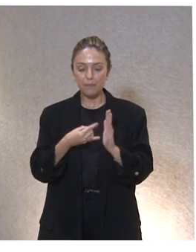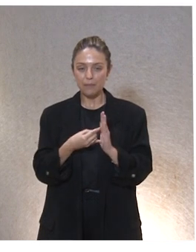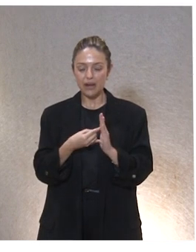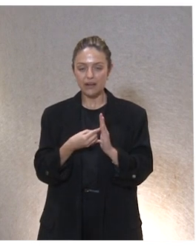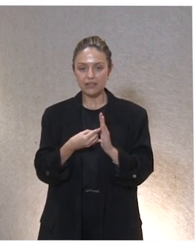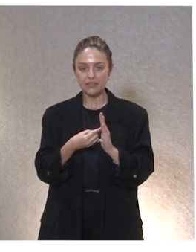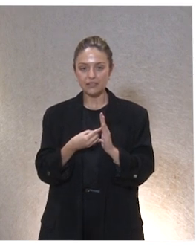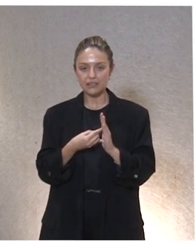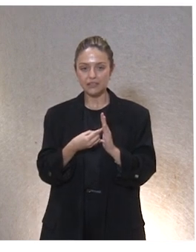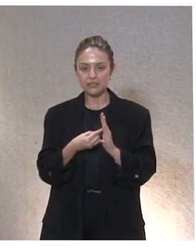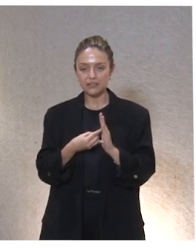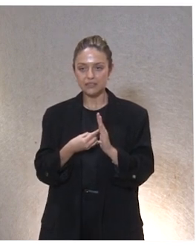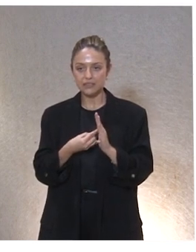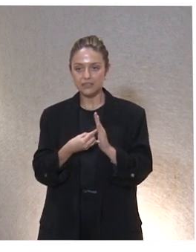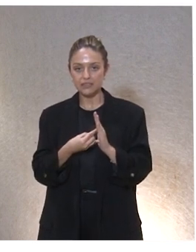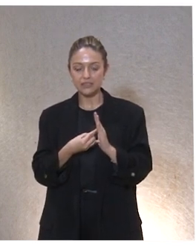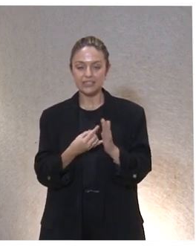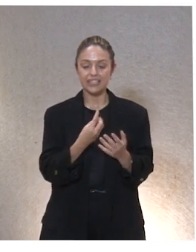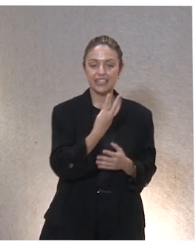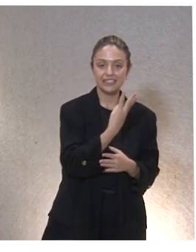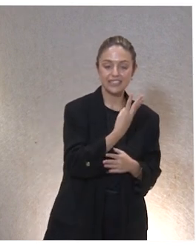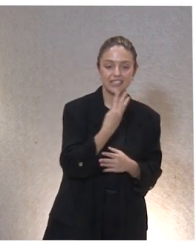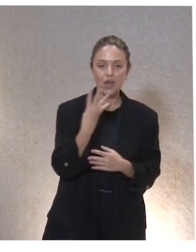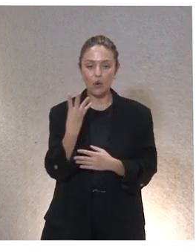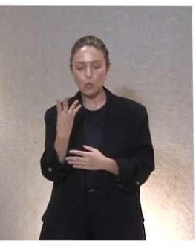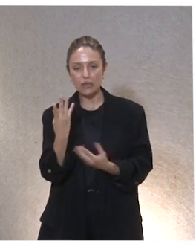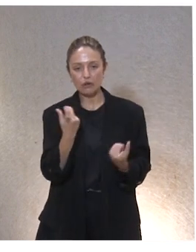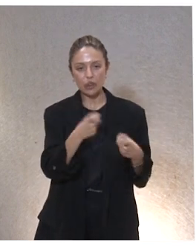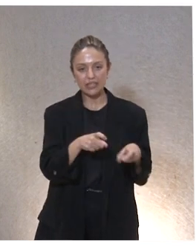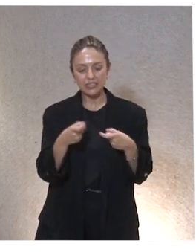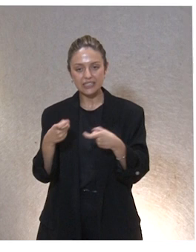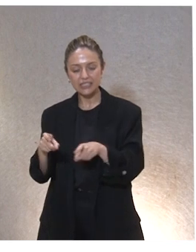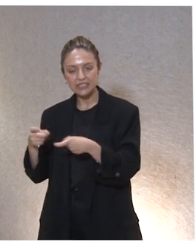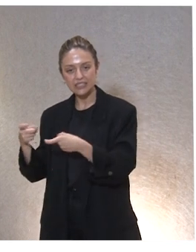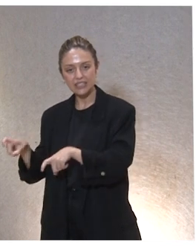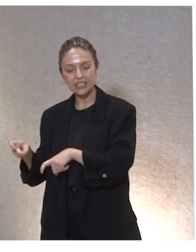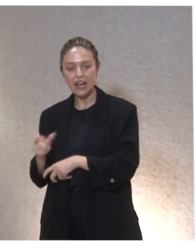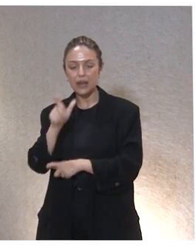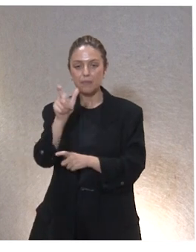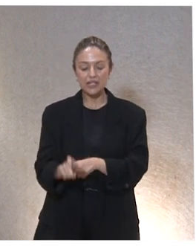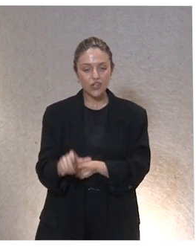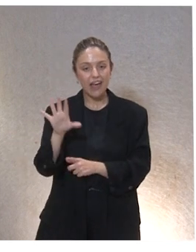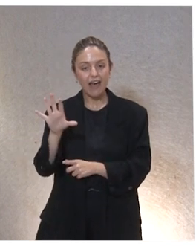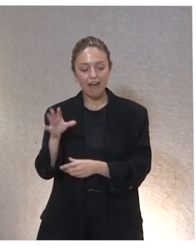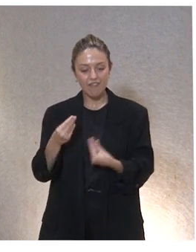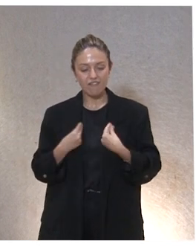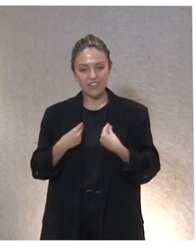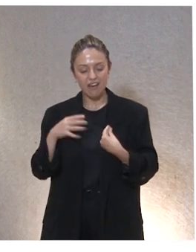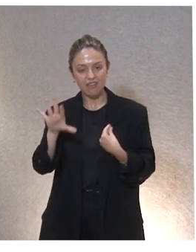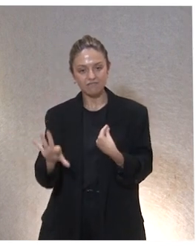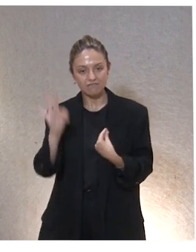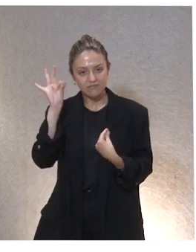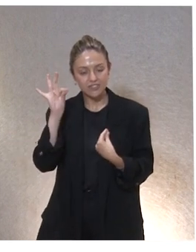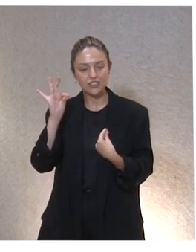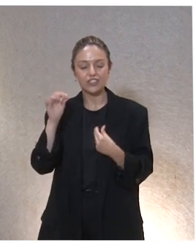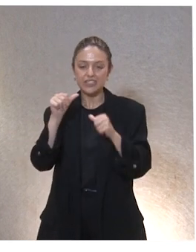poco a poco no consisten en tres o cuatro sesiones de trabajo donde se decida qué sino que la persona va tomando decisiones a lo largo de su día a día y a partir de